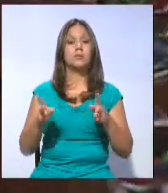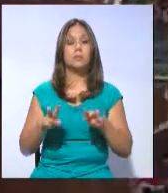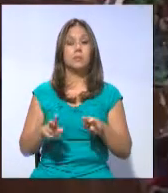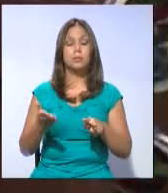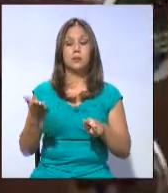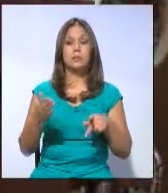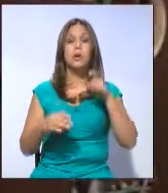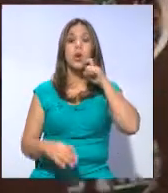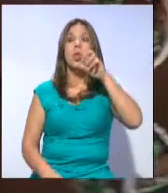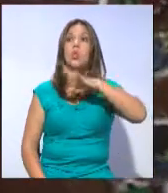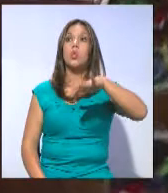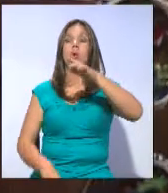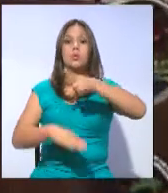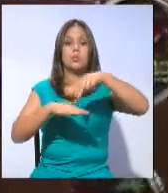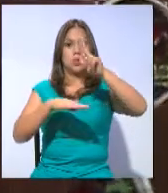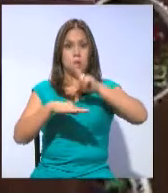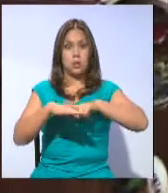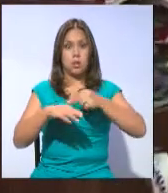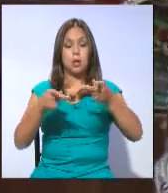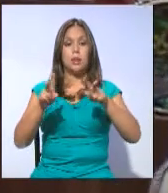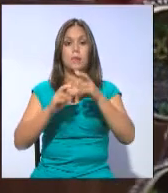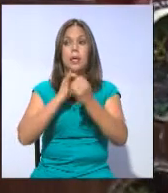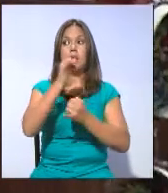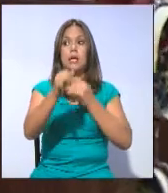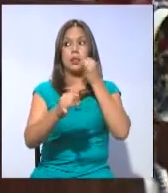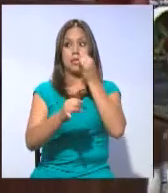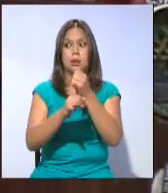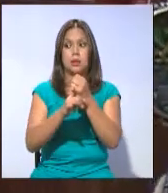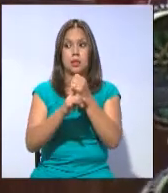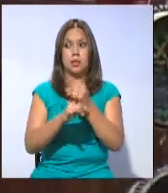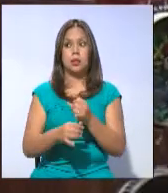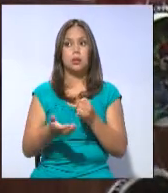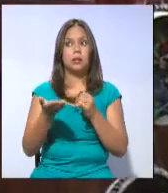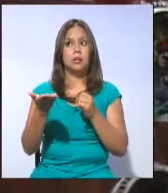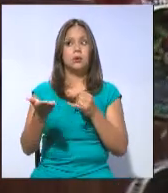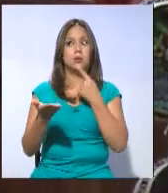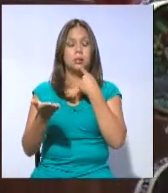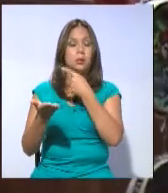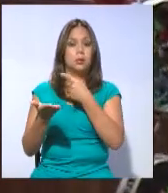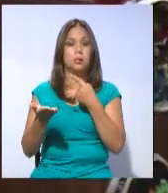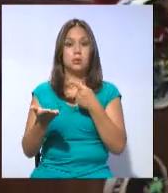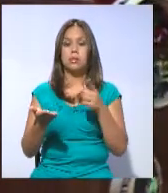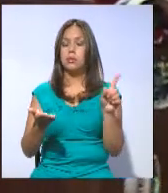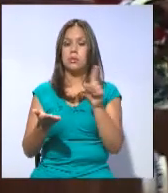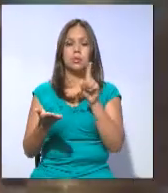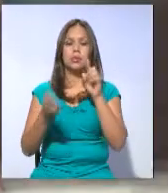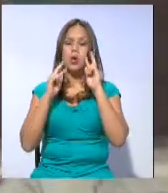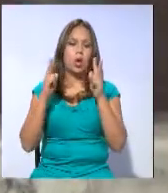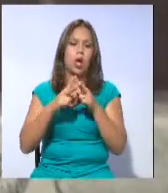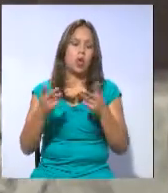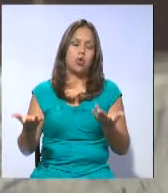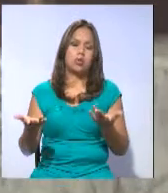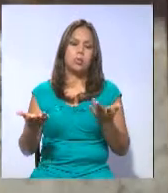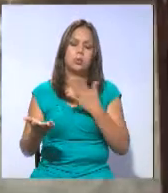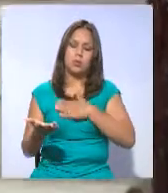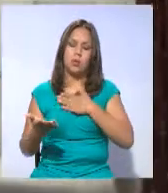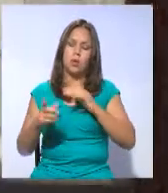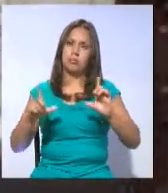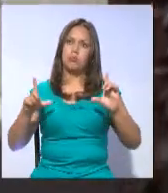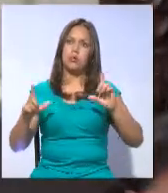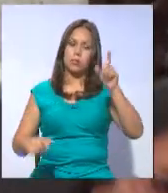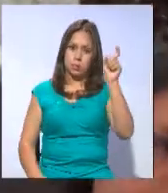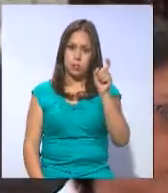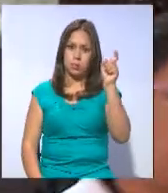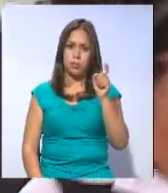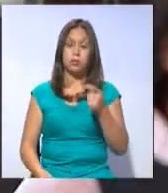de turismo nacional e internacional, no somos reconocidos tal como lo es. La Comisión de los Derechos de los